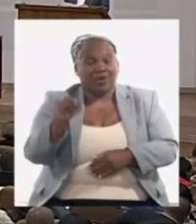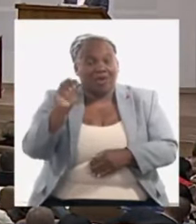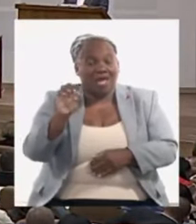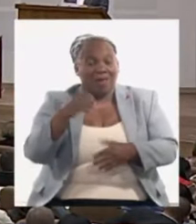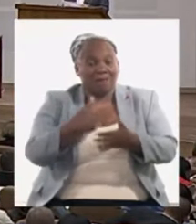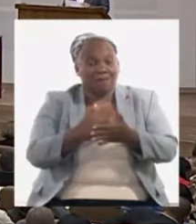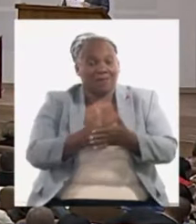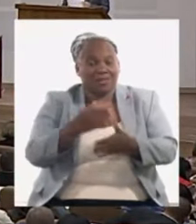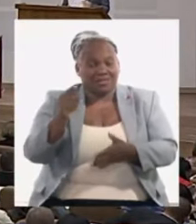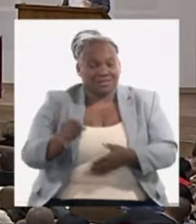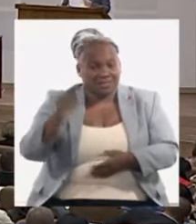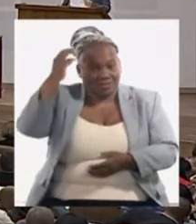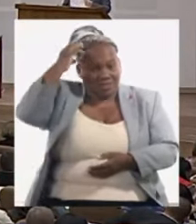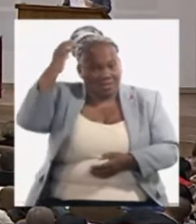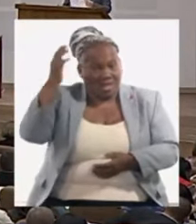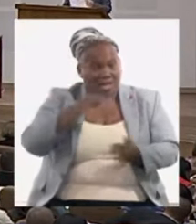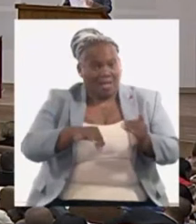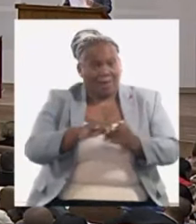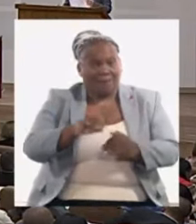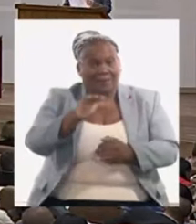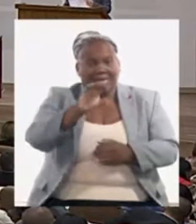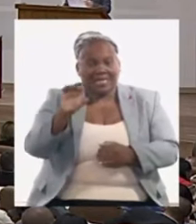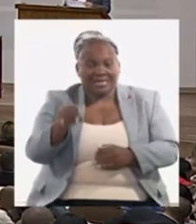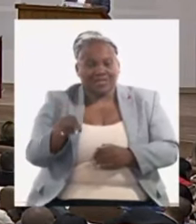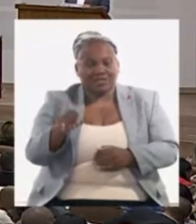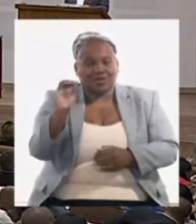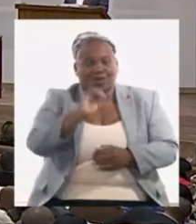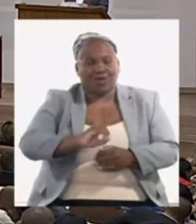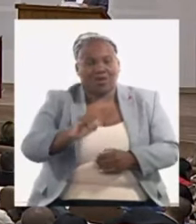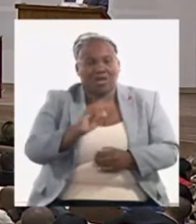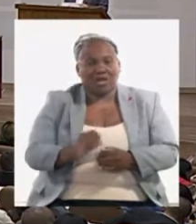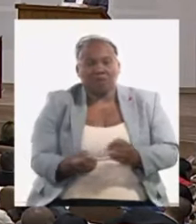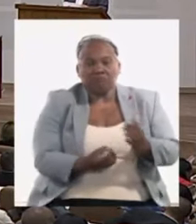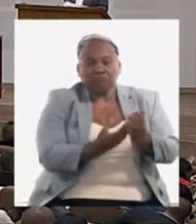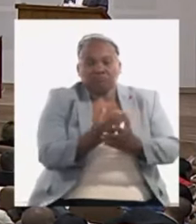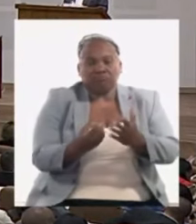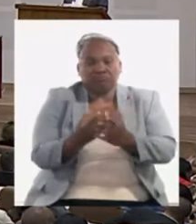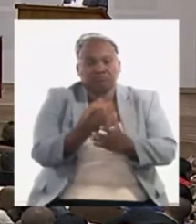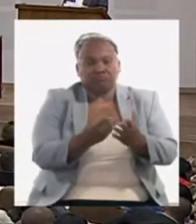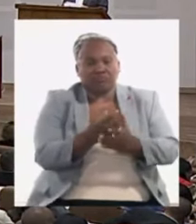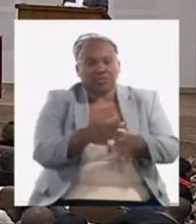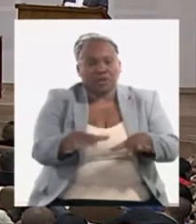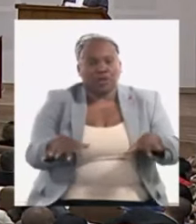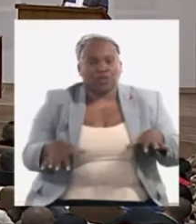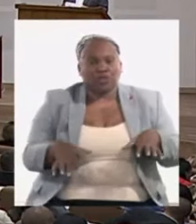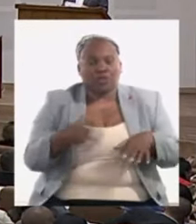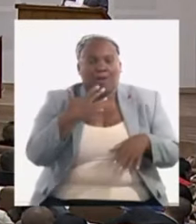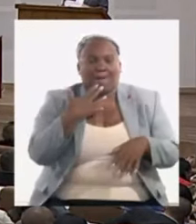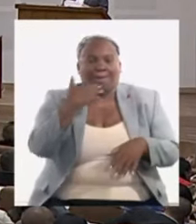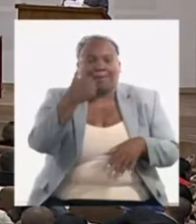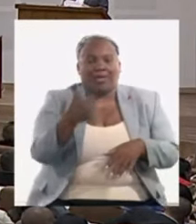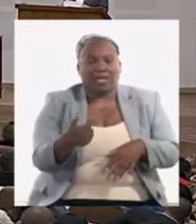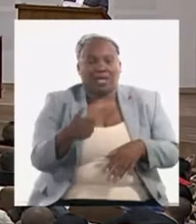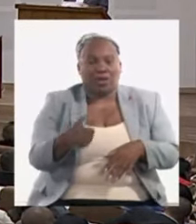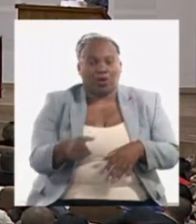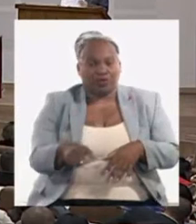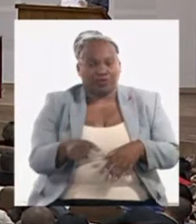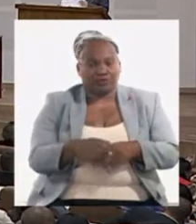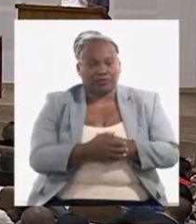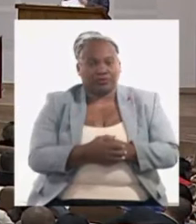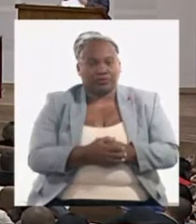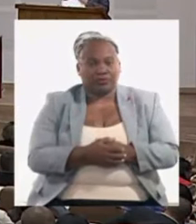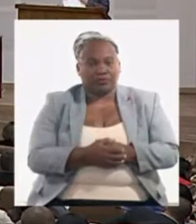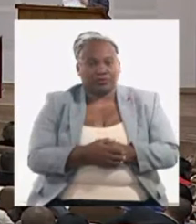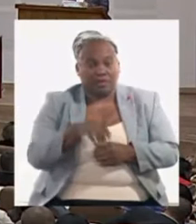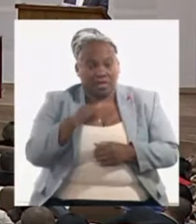con ministros de organismos para crear mejores condiciones más propicias para avanzar en la constitución de micro, pequeñas y medianas empresas